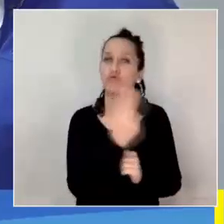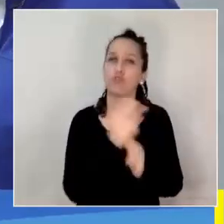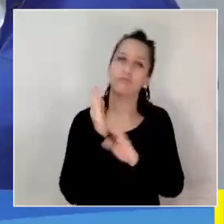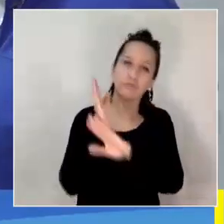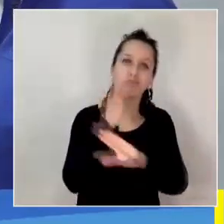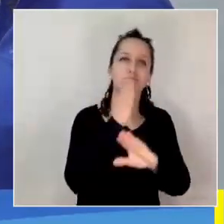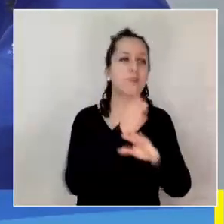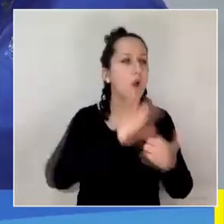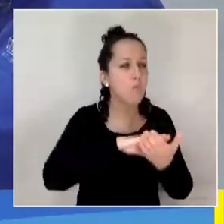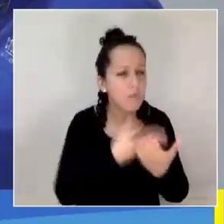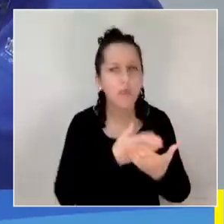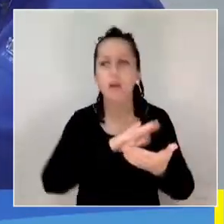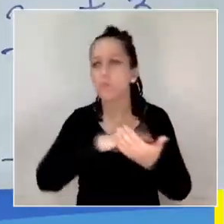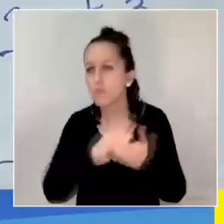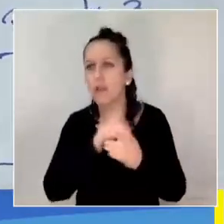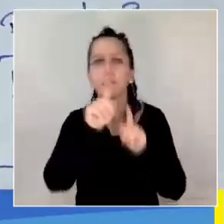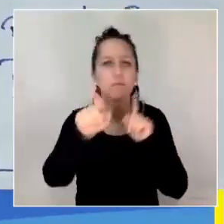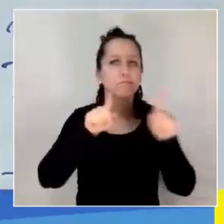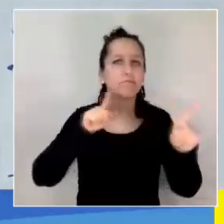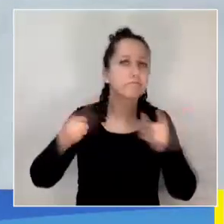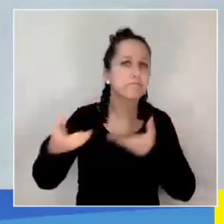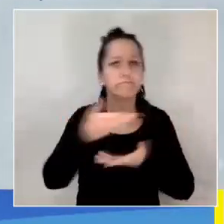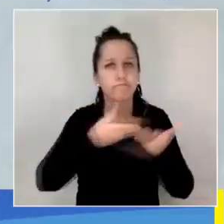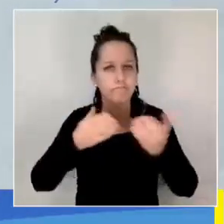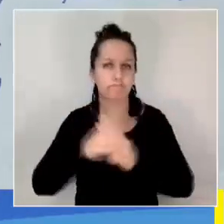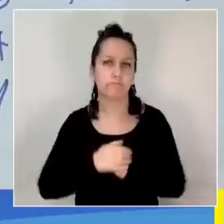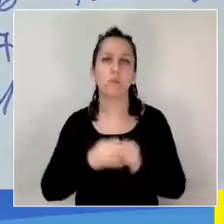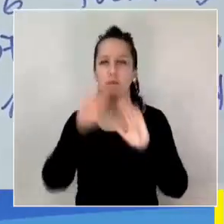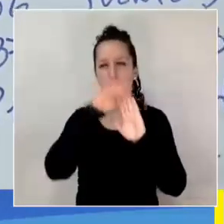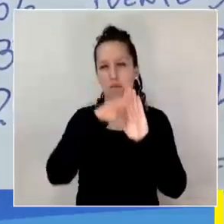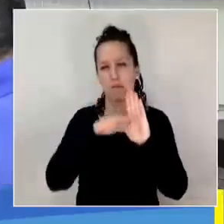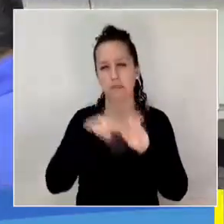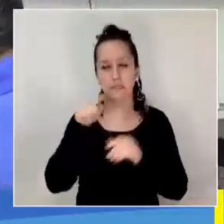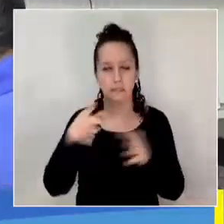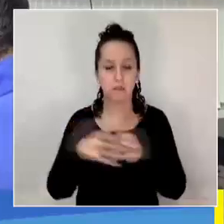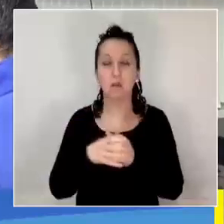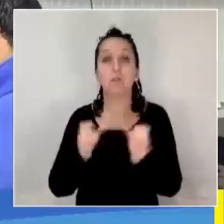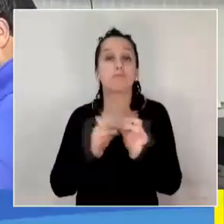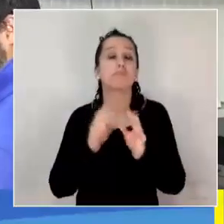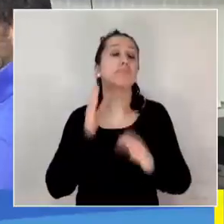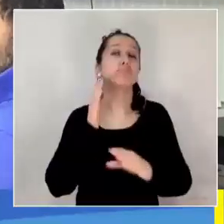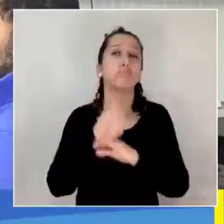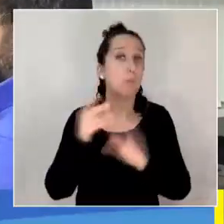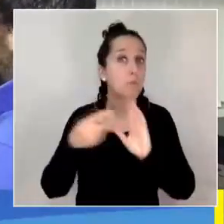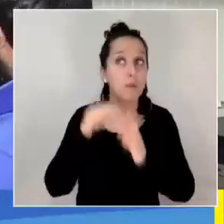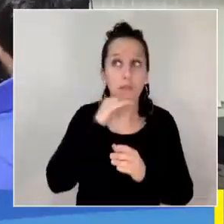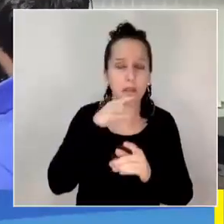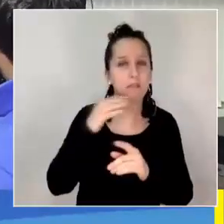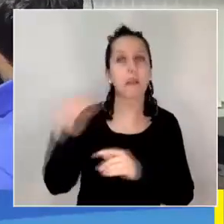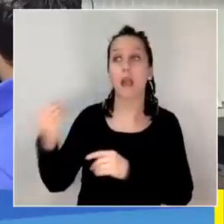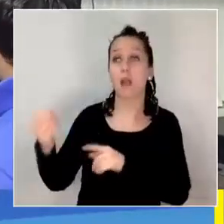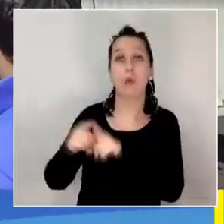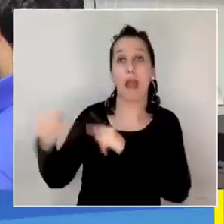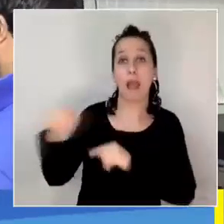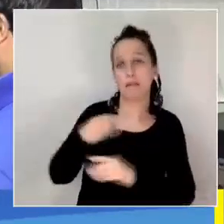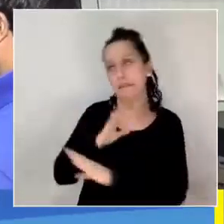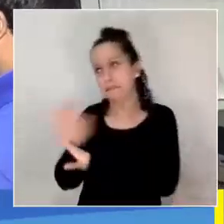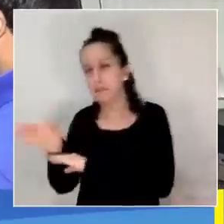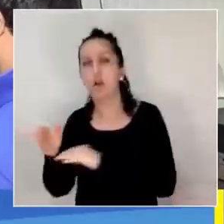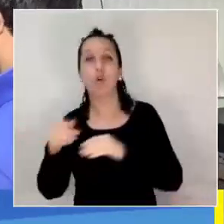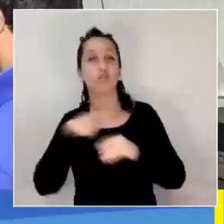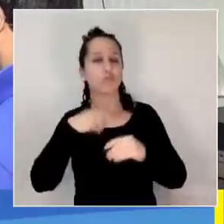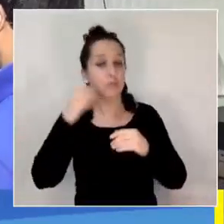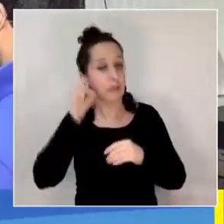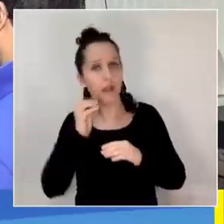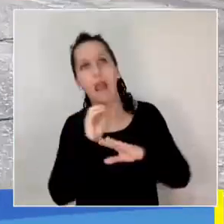trabajado, es necesario repasarlos. Y si nosotros tenemos alguna emergencia sobre la marcha, les informamos vía radial o telefónica a ellos para que tengan